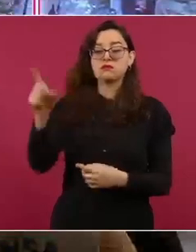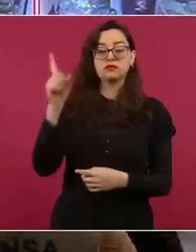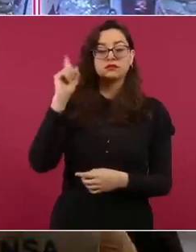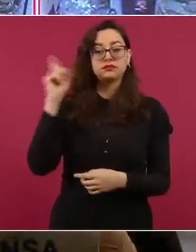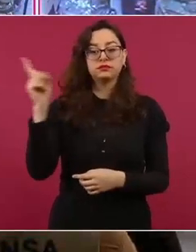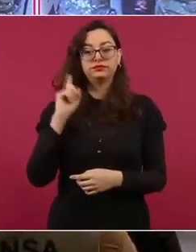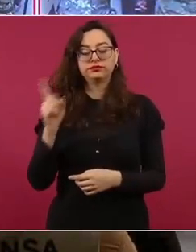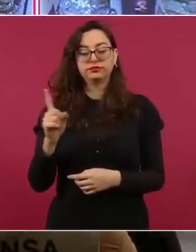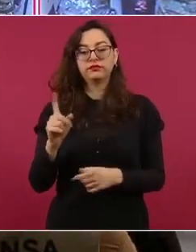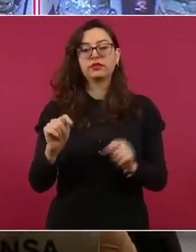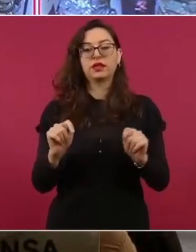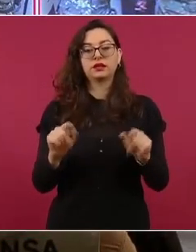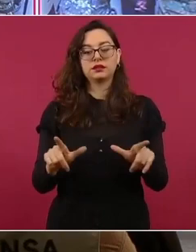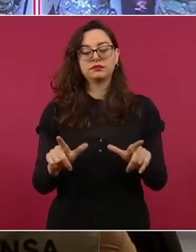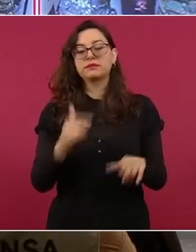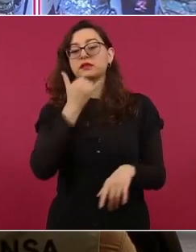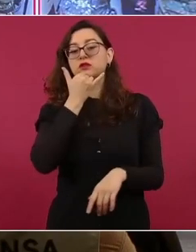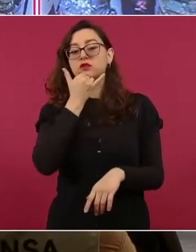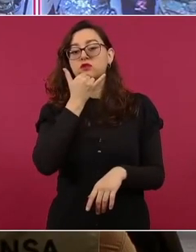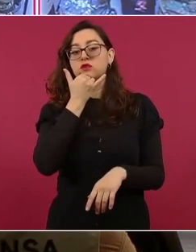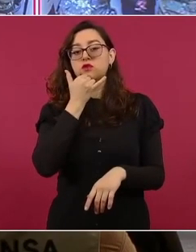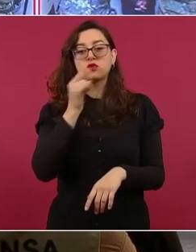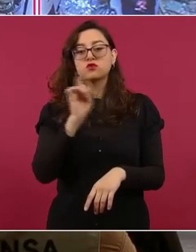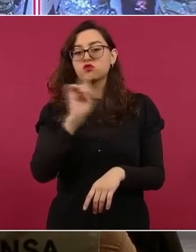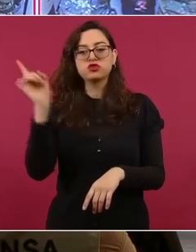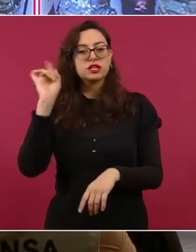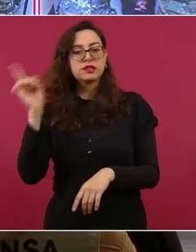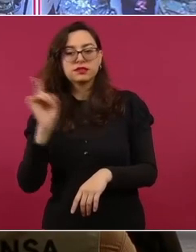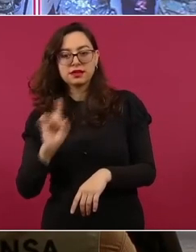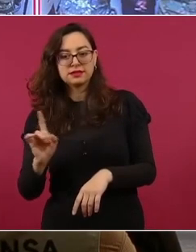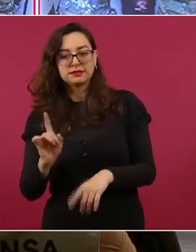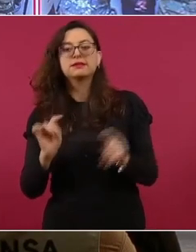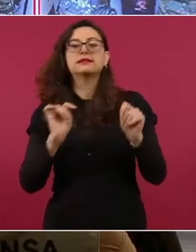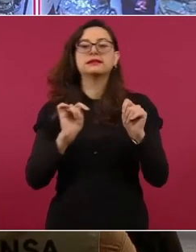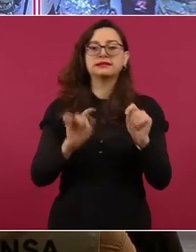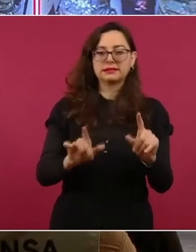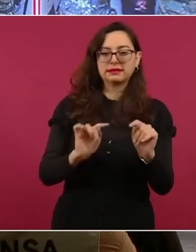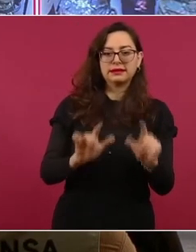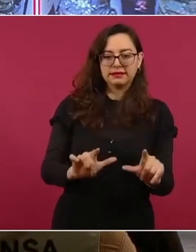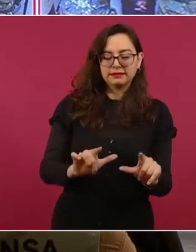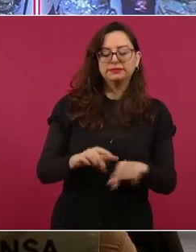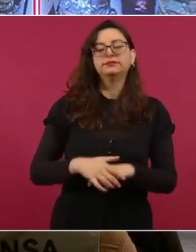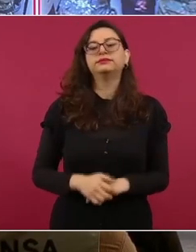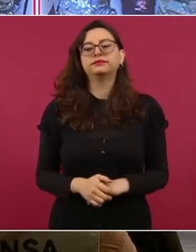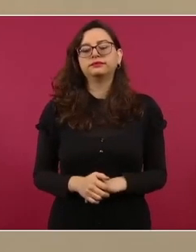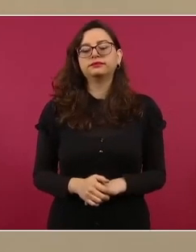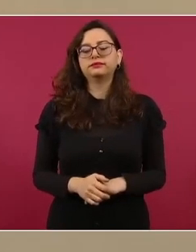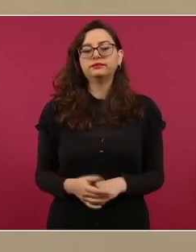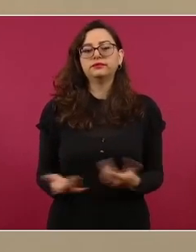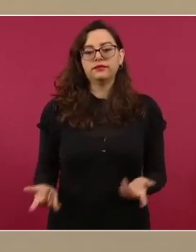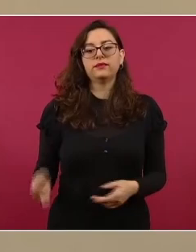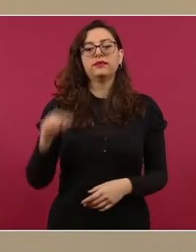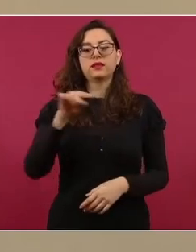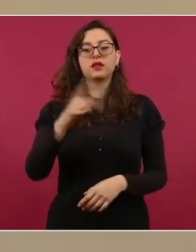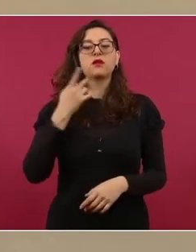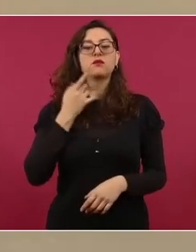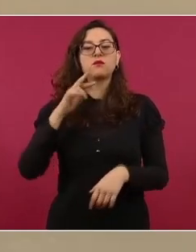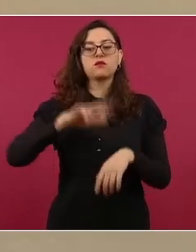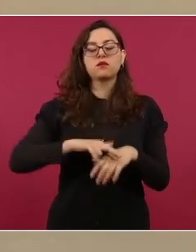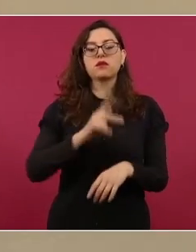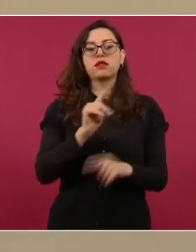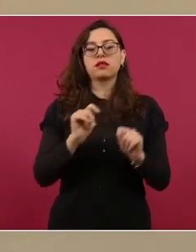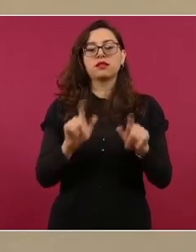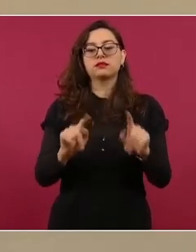de Tlaxcala. Perdón, es un operativo realizado por la Procuraduría de Tlaxcala, la Coordinación de